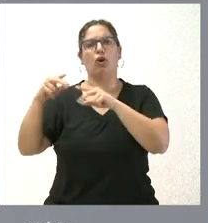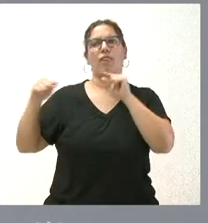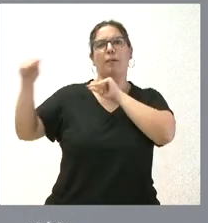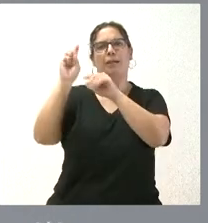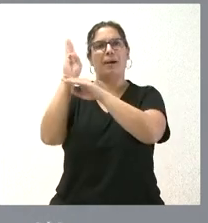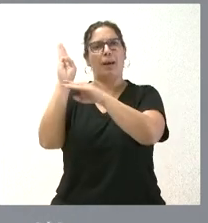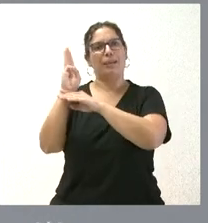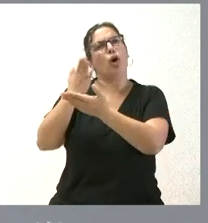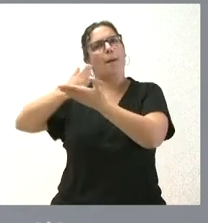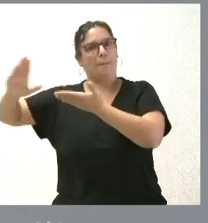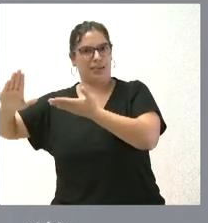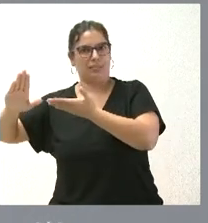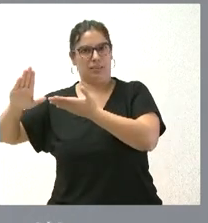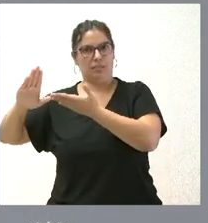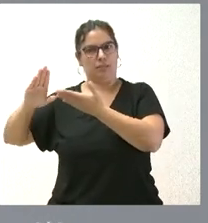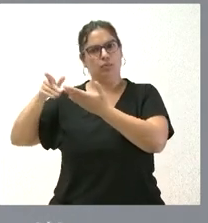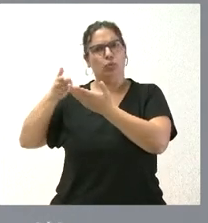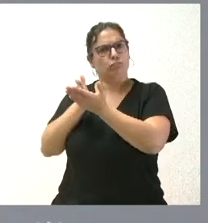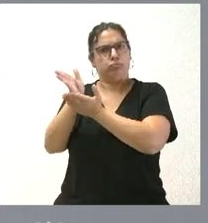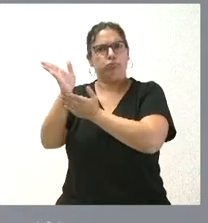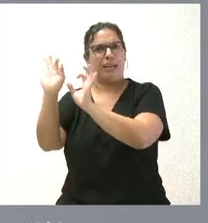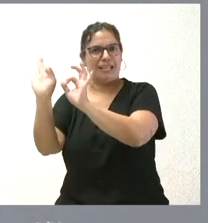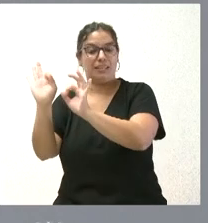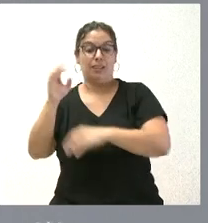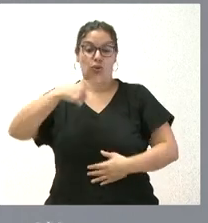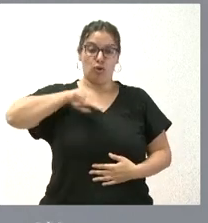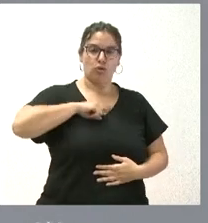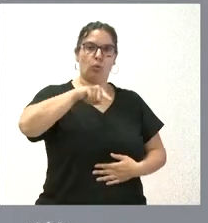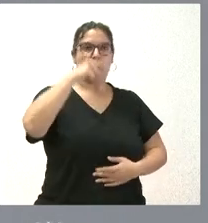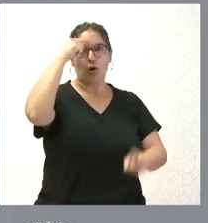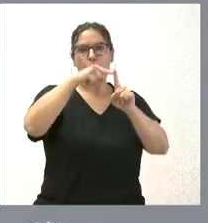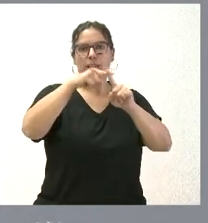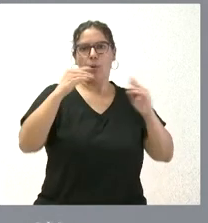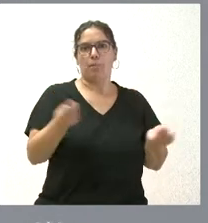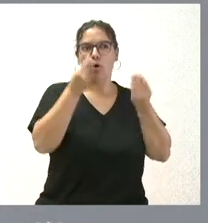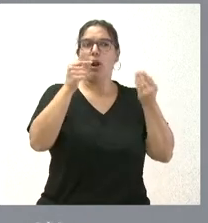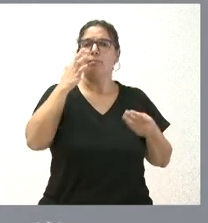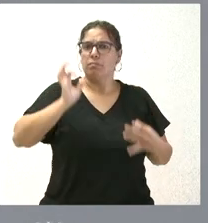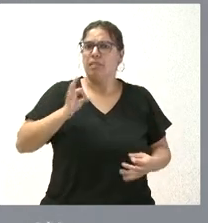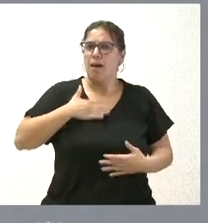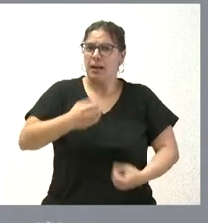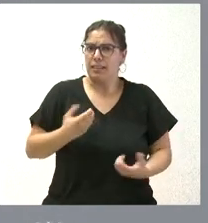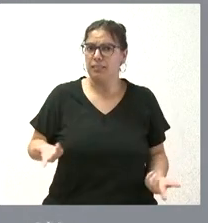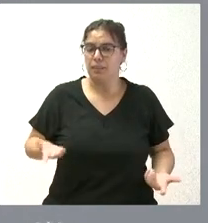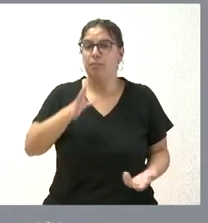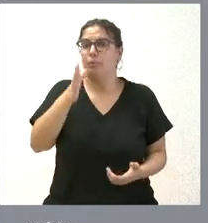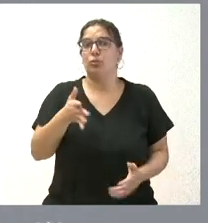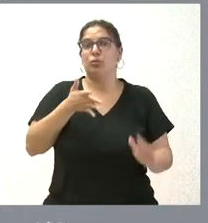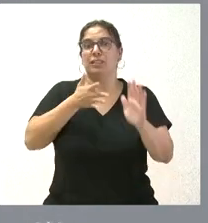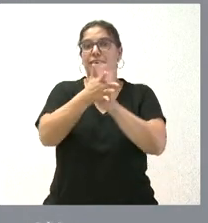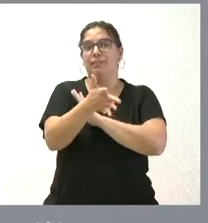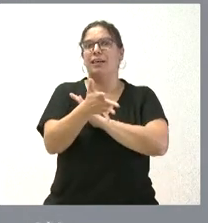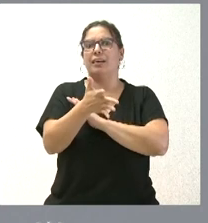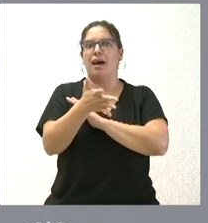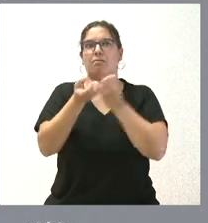sino, fundamentalmente, el objetivo en la mejora de la actividad y de las políticas públicas. Por supuesto que es una actividad muy valiente, porque lo que supone es dar